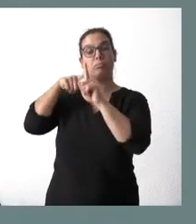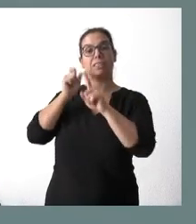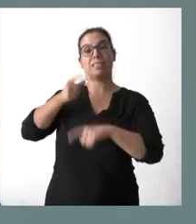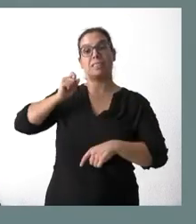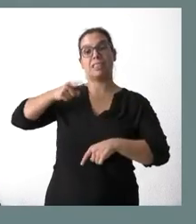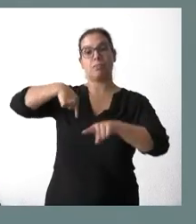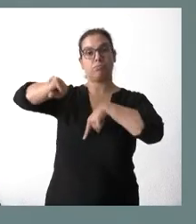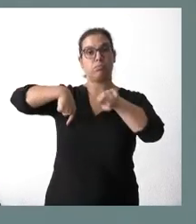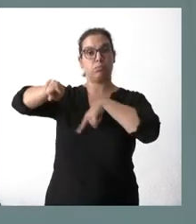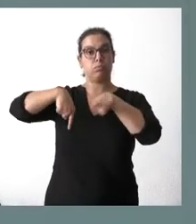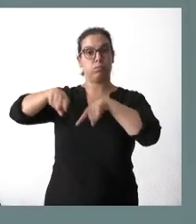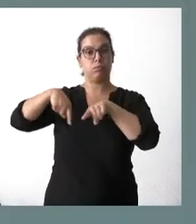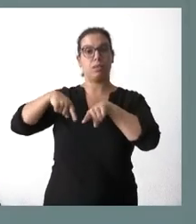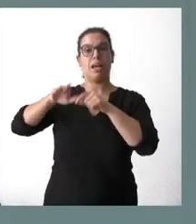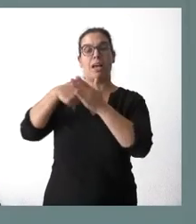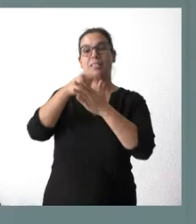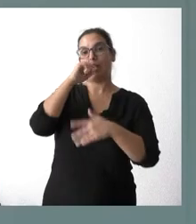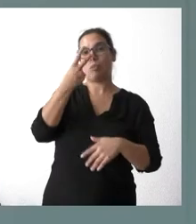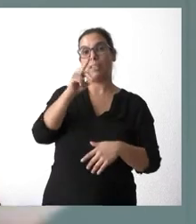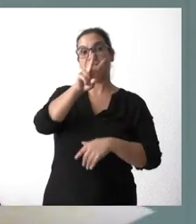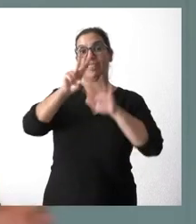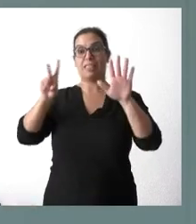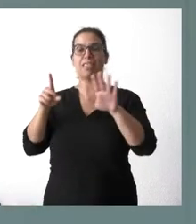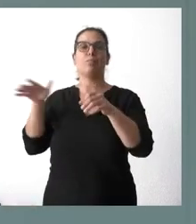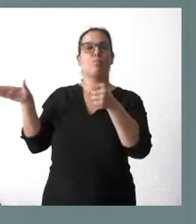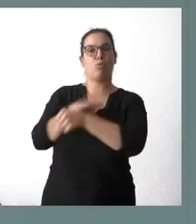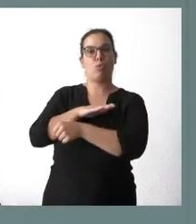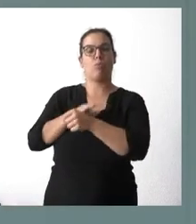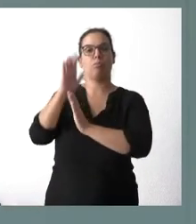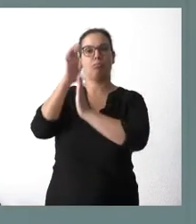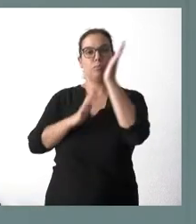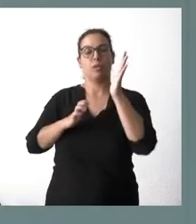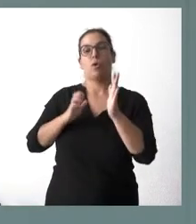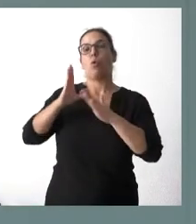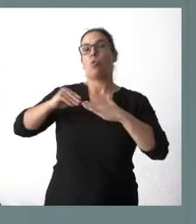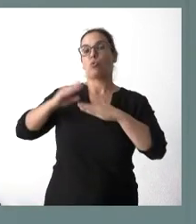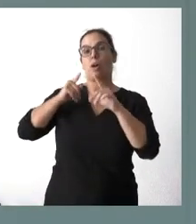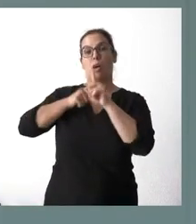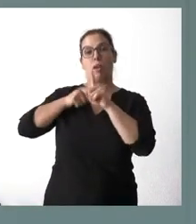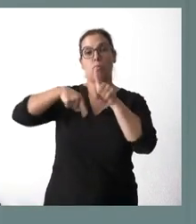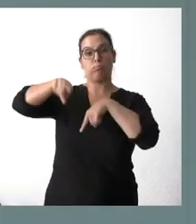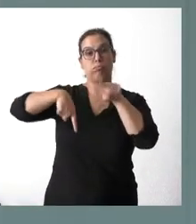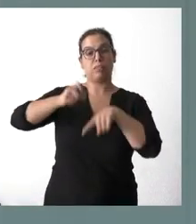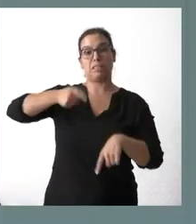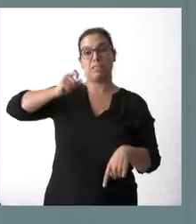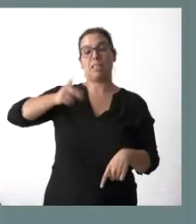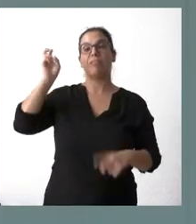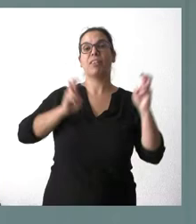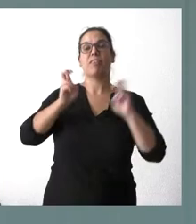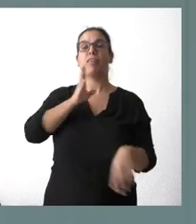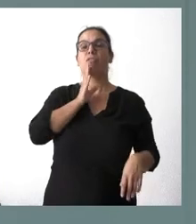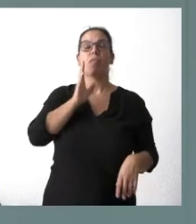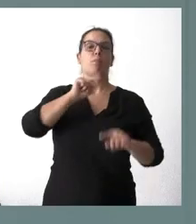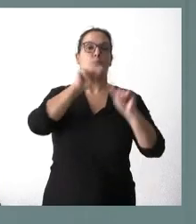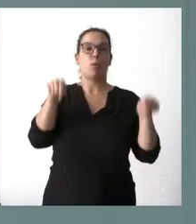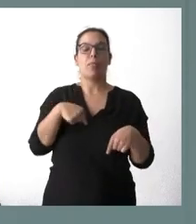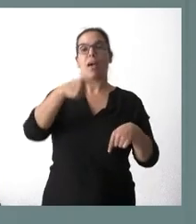regular de viajeros hasta el año 2026, usuarios recurrentes, en este caso, que proceden de las provincias de Ávila